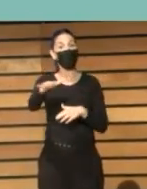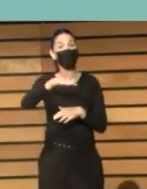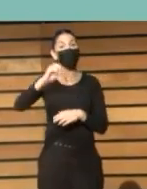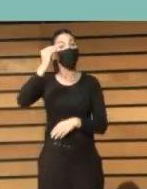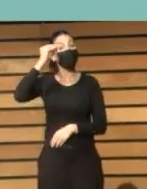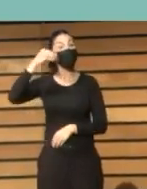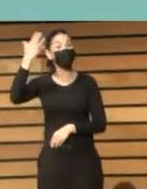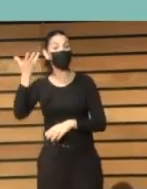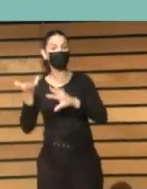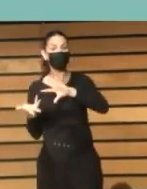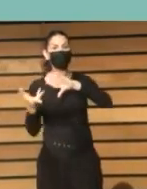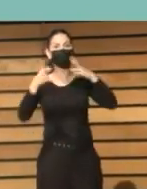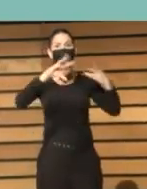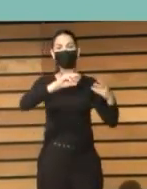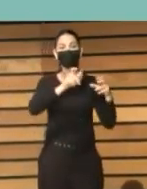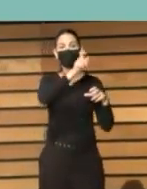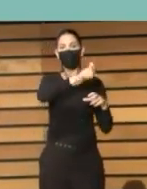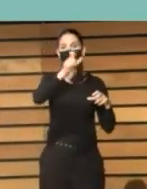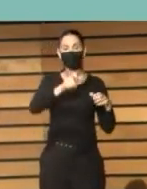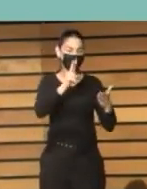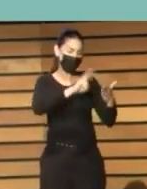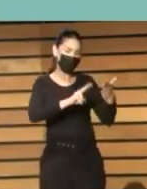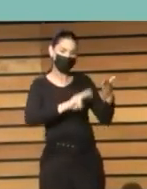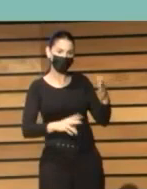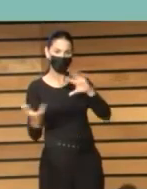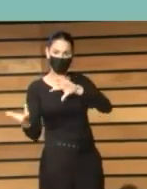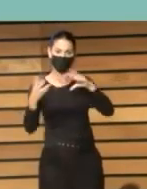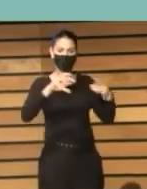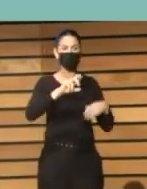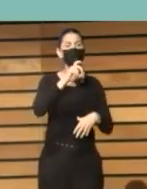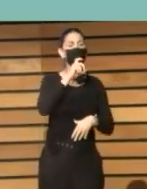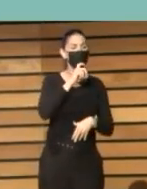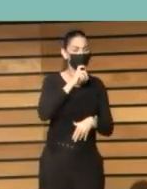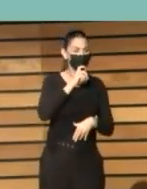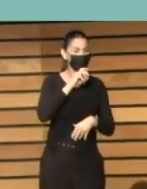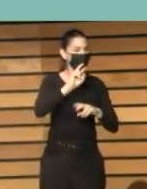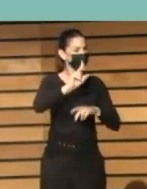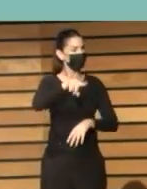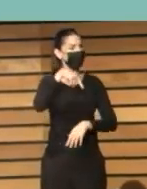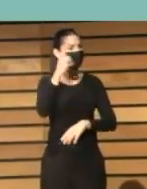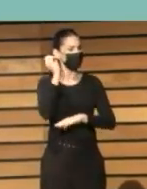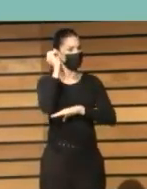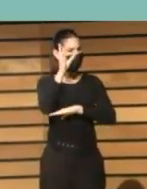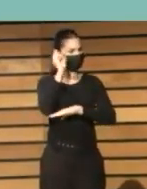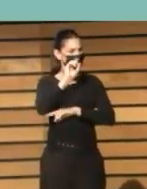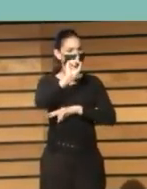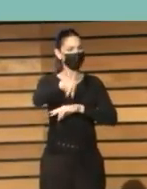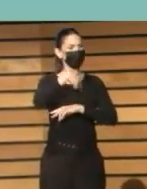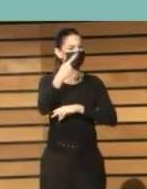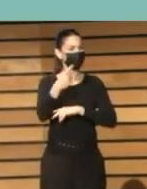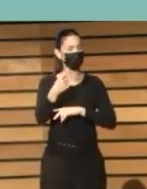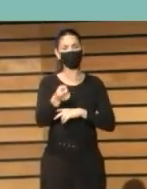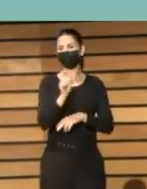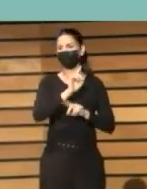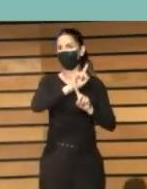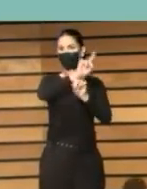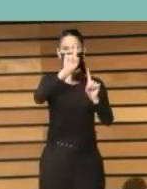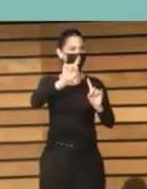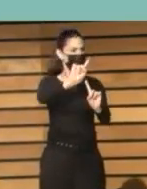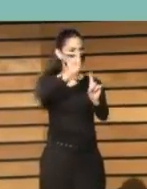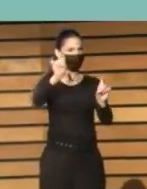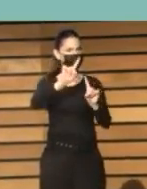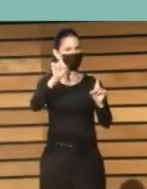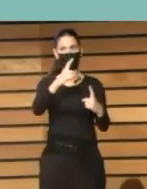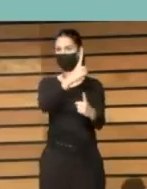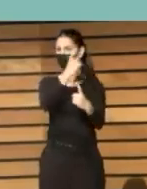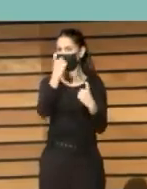comunidad de lectores. Entonces, tras la exposición de ambos, se abrirá un turno de preguntas para todos